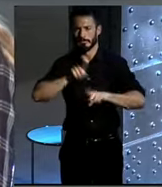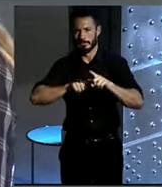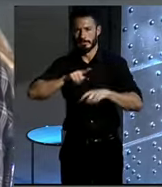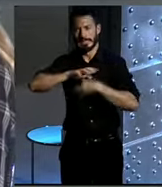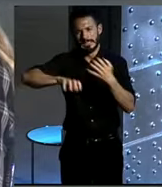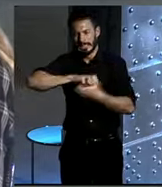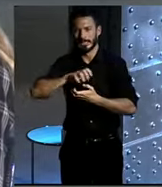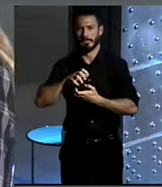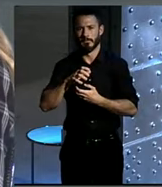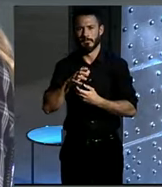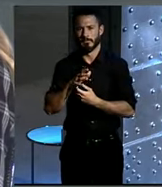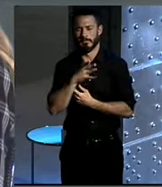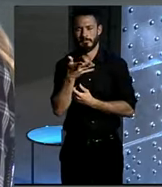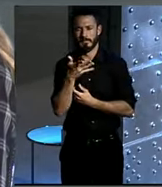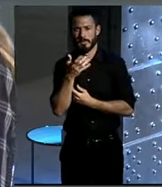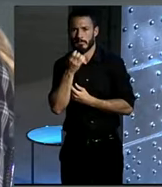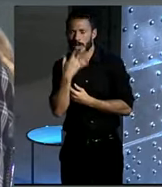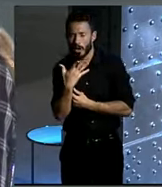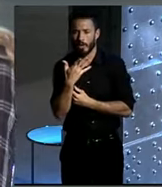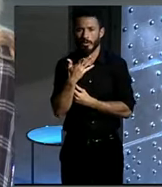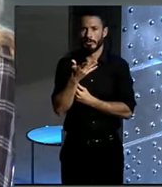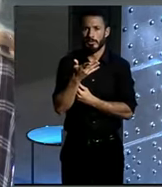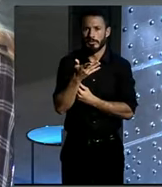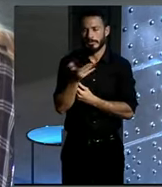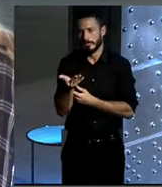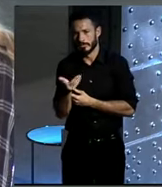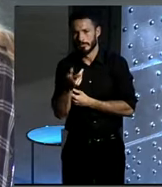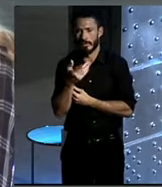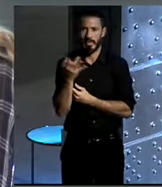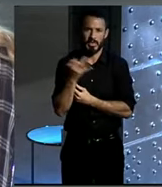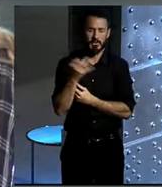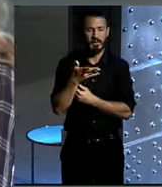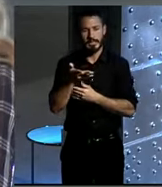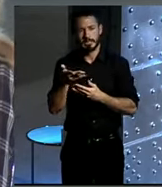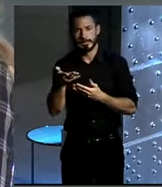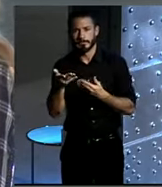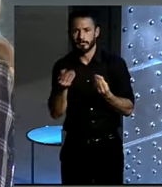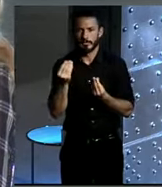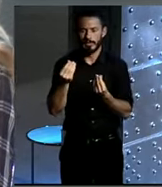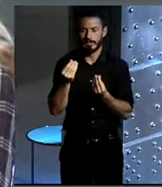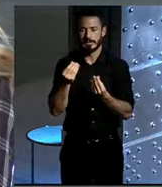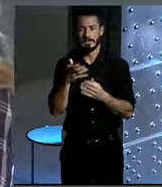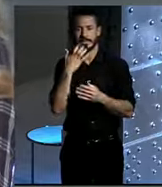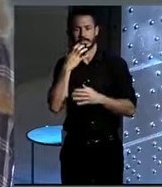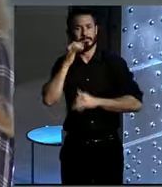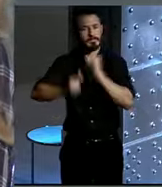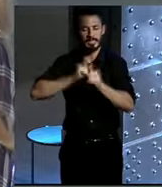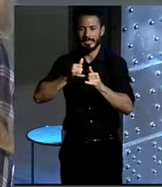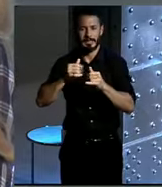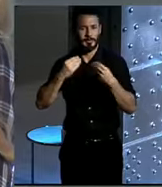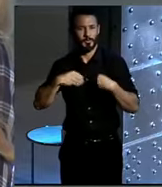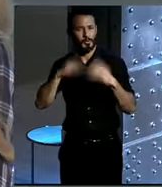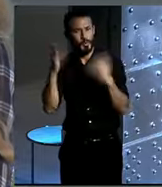resultan agresivas, ¿sabes? Hay que, bueno, no disfrutas, digamos, esas partes, pero sin embargo,